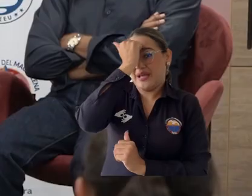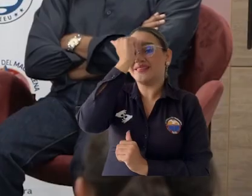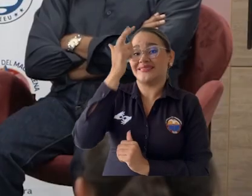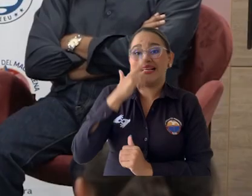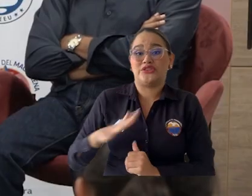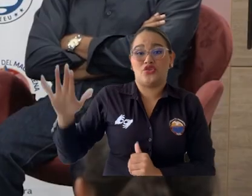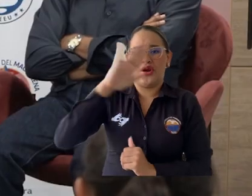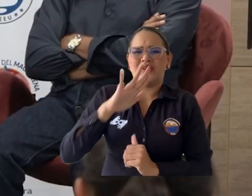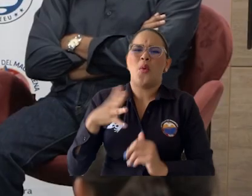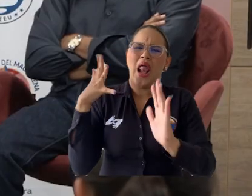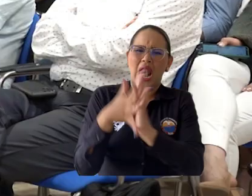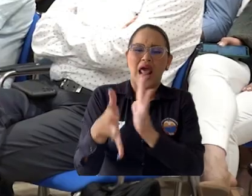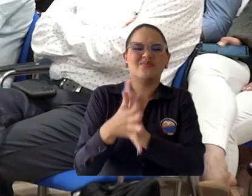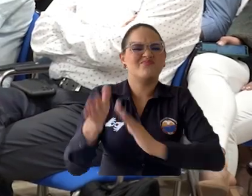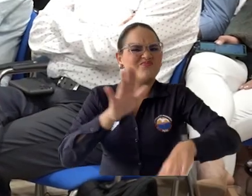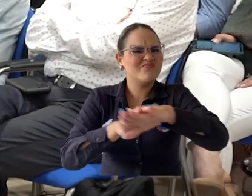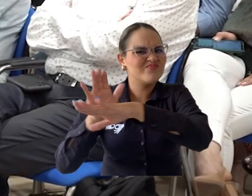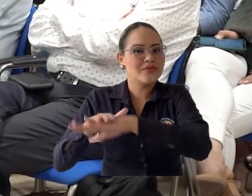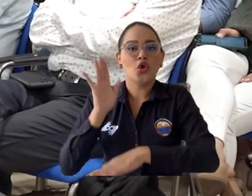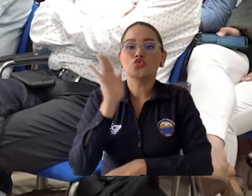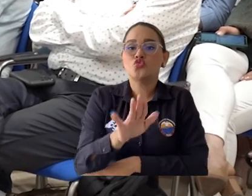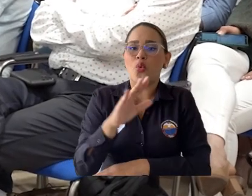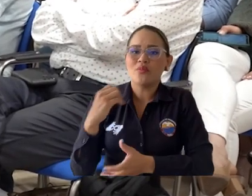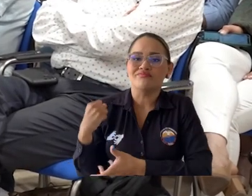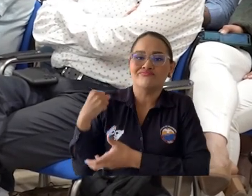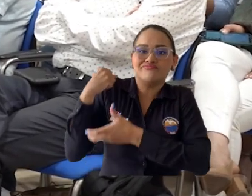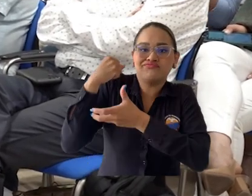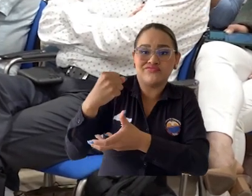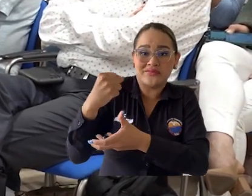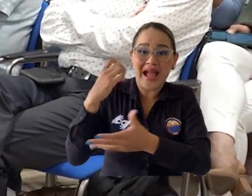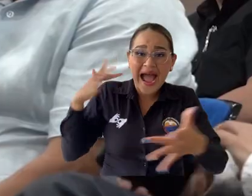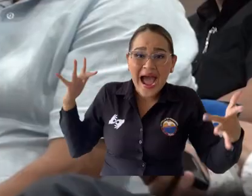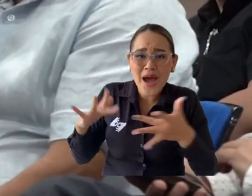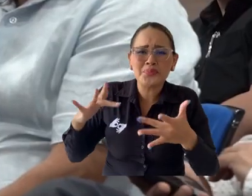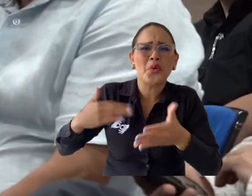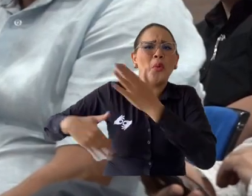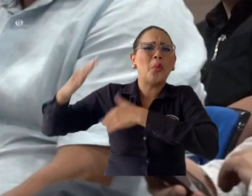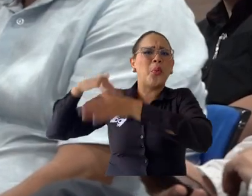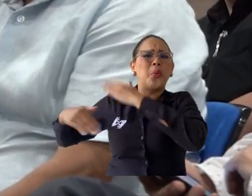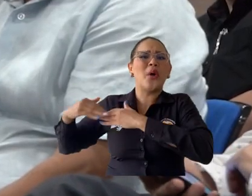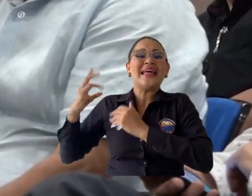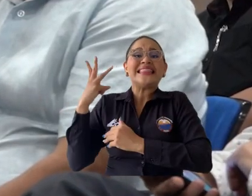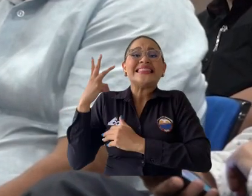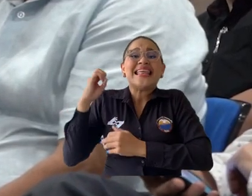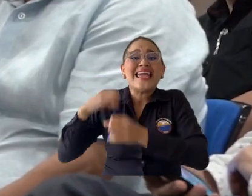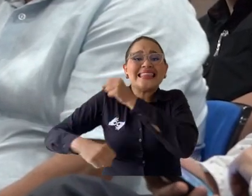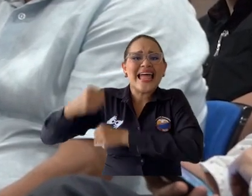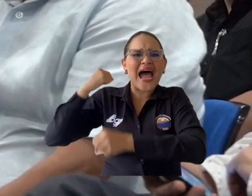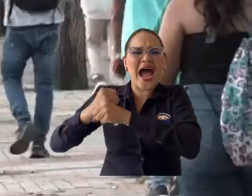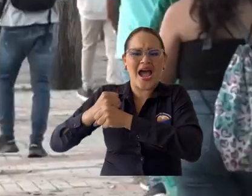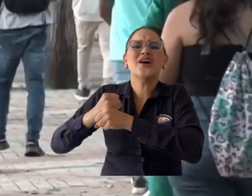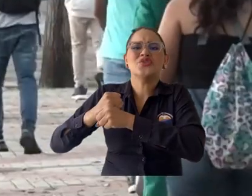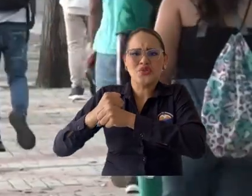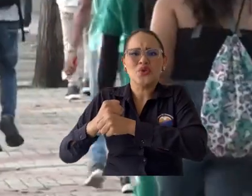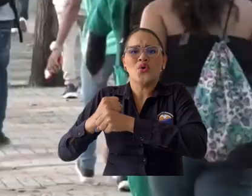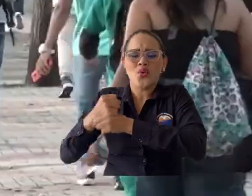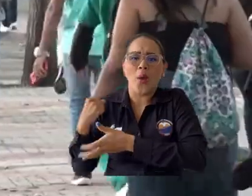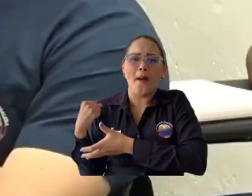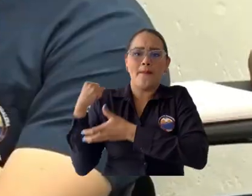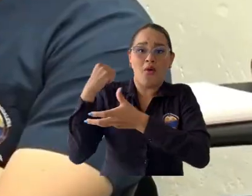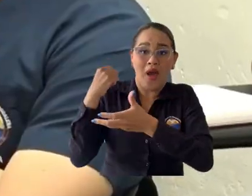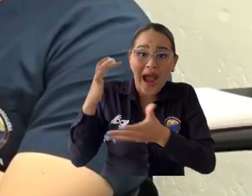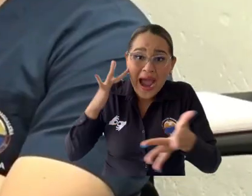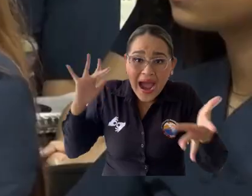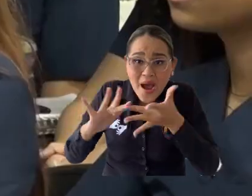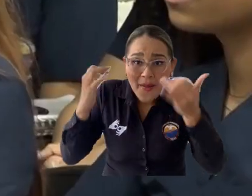admitió que el esquema actual de las transferencias concebido hace 30 años no corresponde a la realidad de las instituciones ni a los